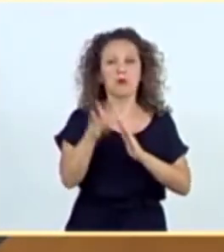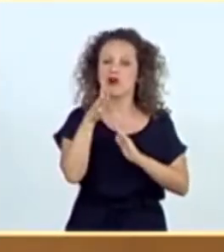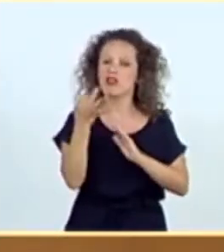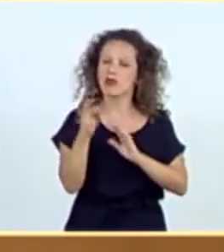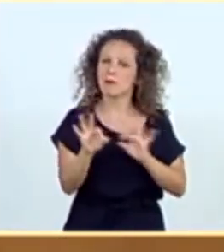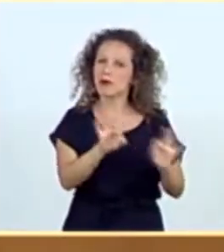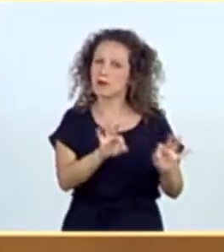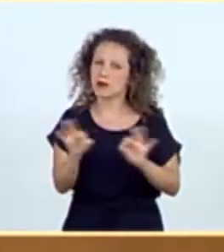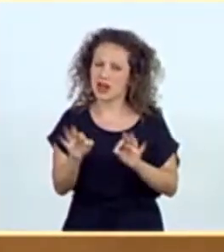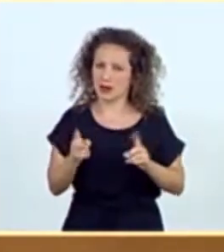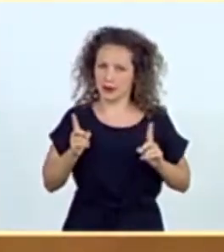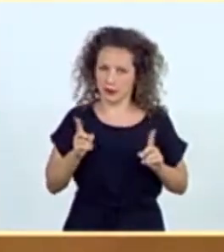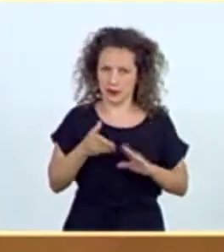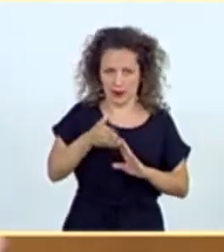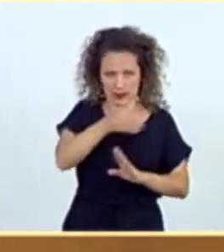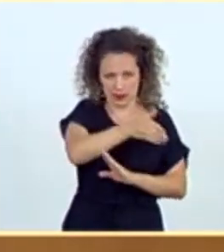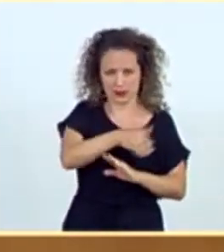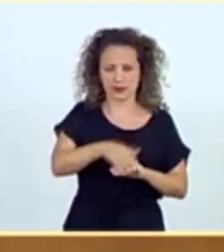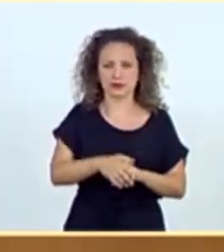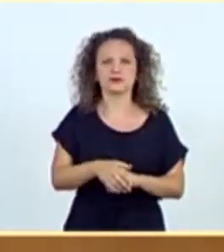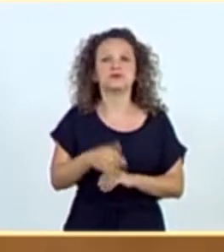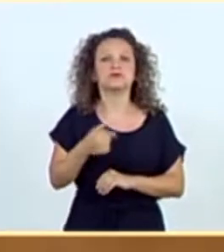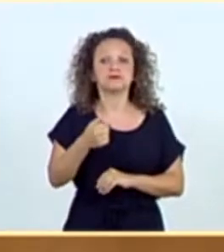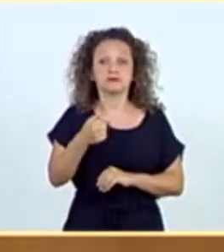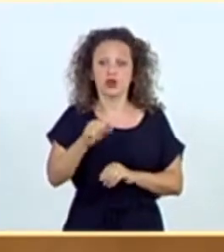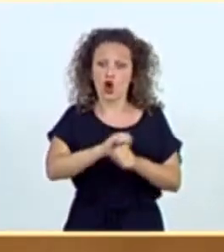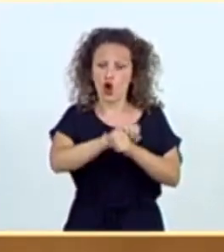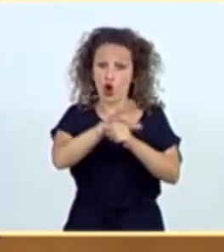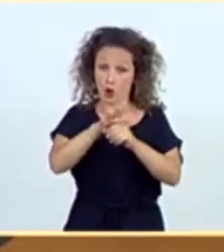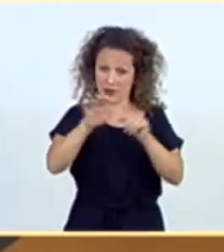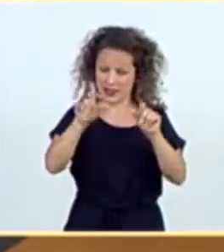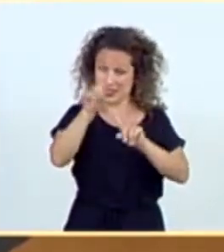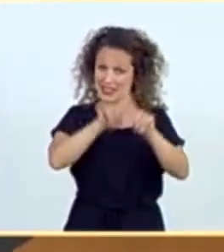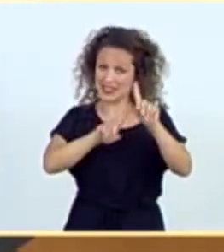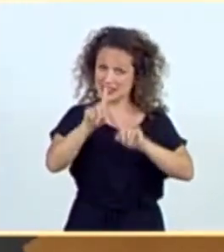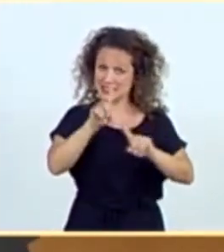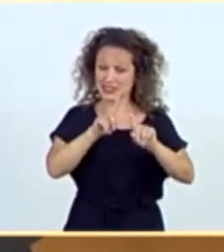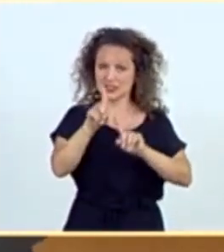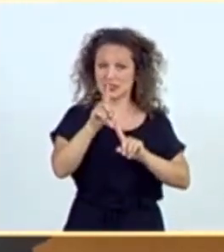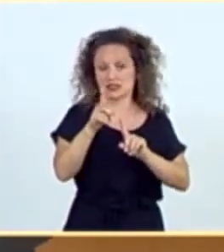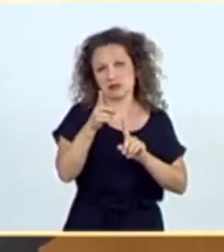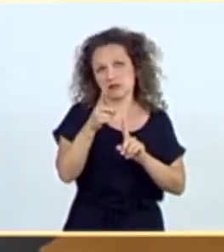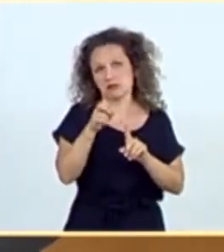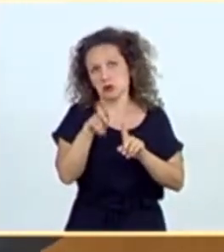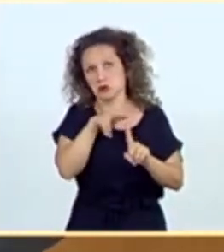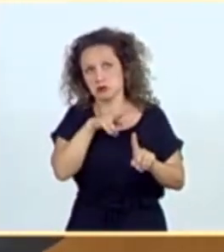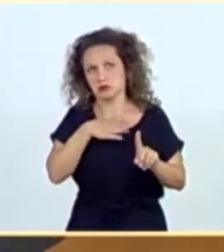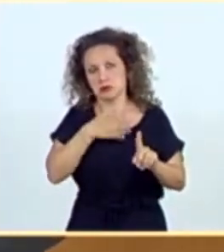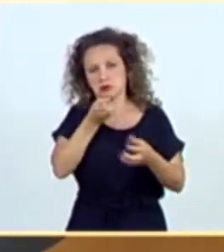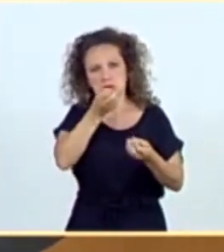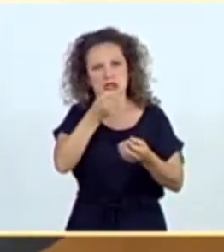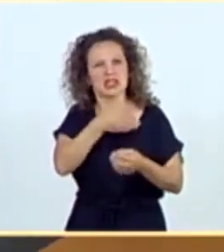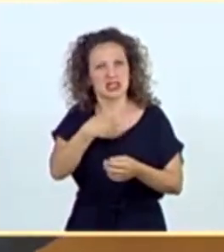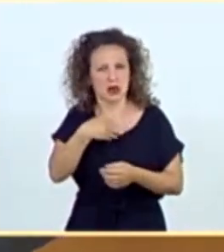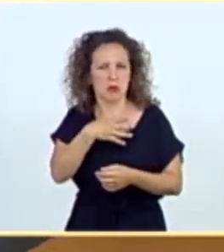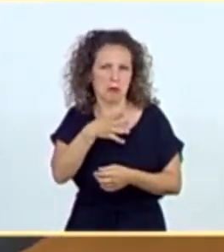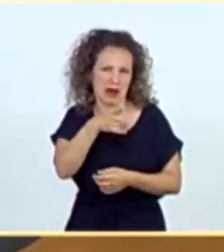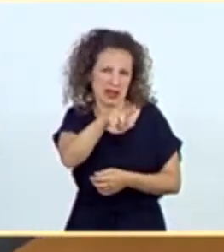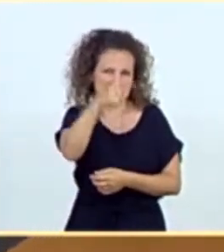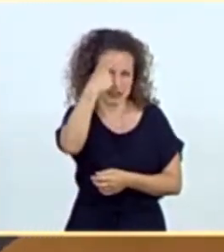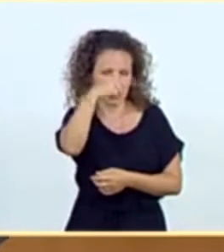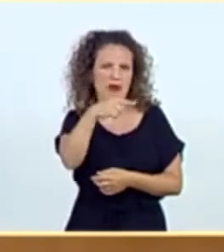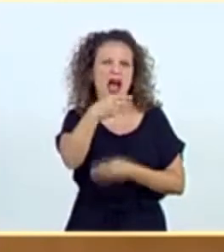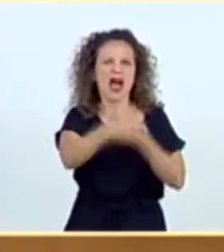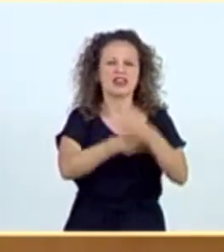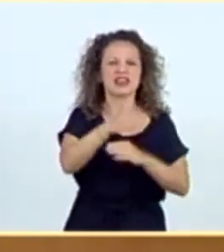aspectos de la crisis del COVID en España, en la cual mi argumentación de por qué creo que se ha actuado tarde y mal